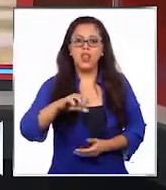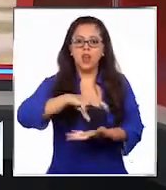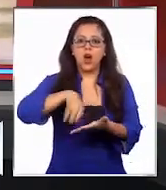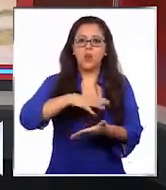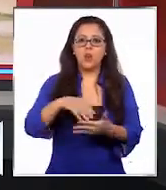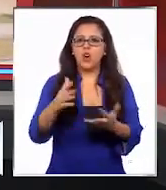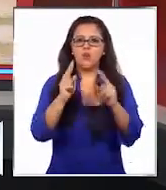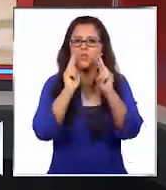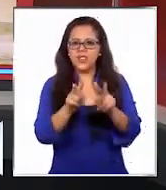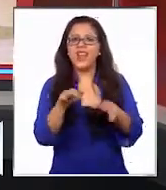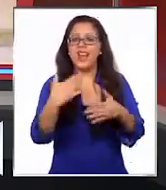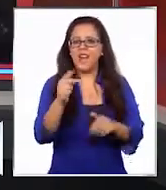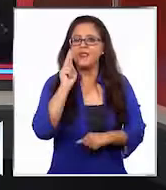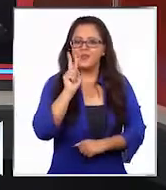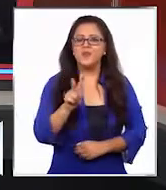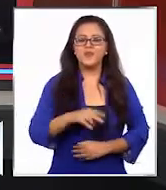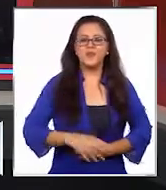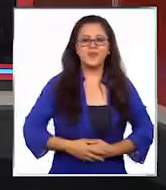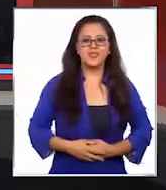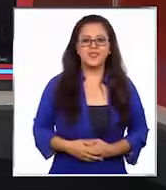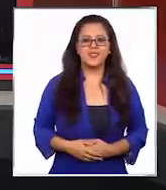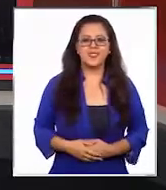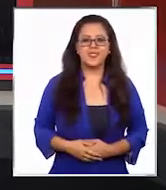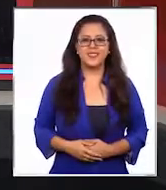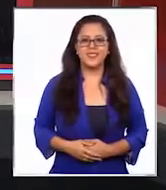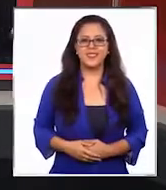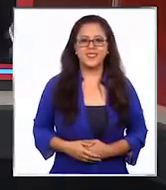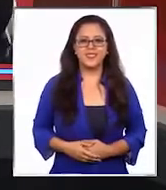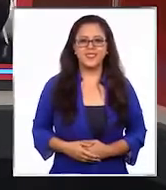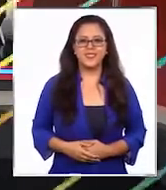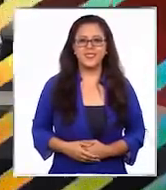lugar de encuentro de los vecinos, se lo contamos en la nota de BTV2.